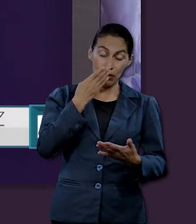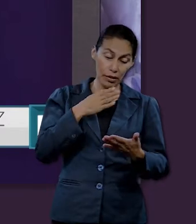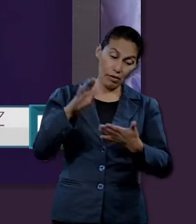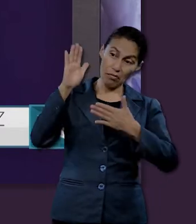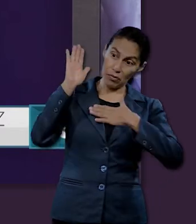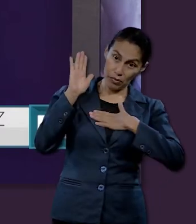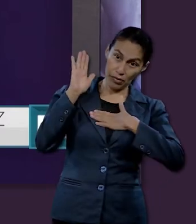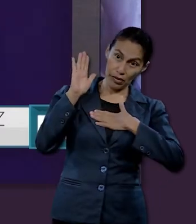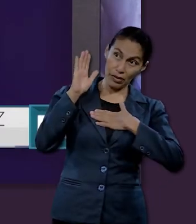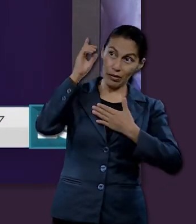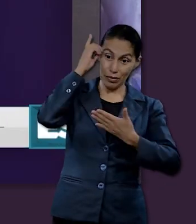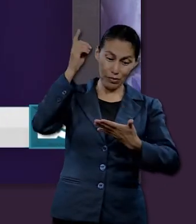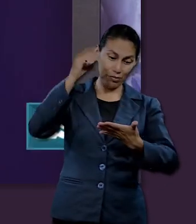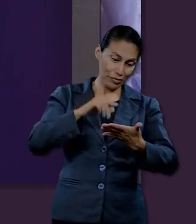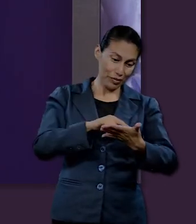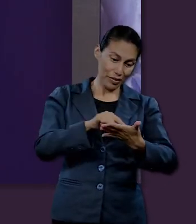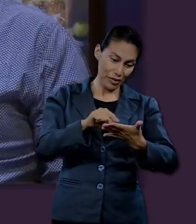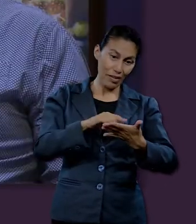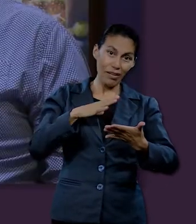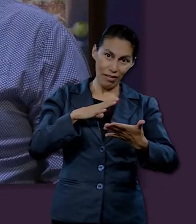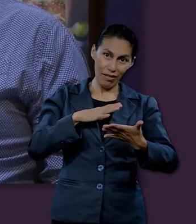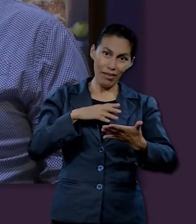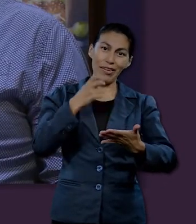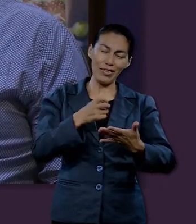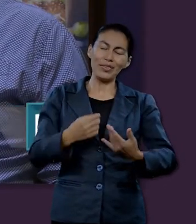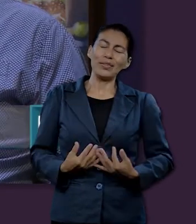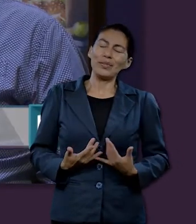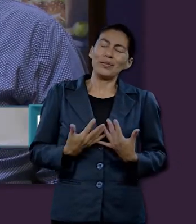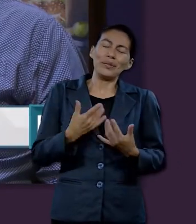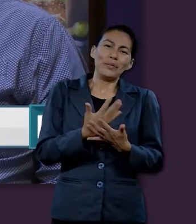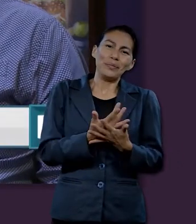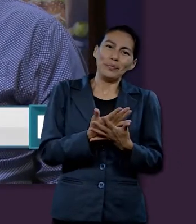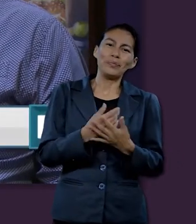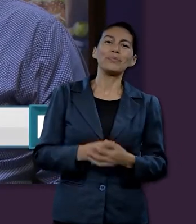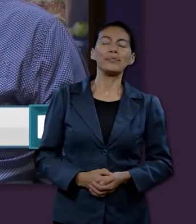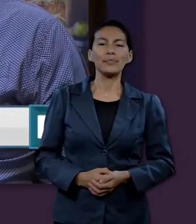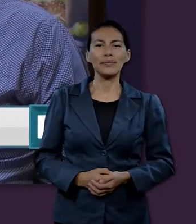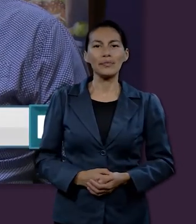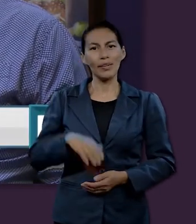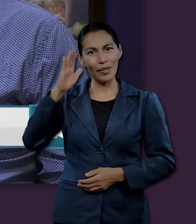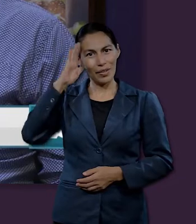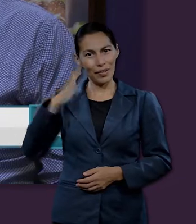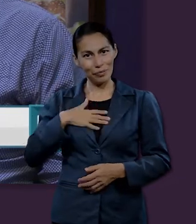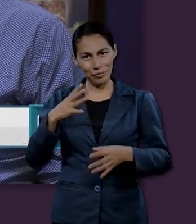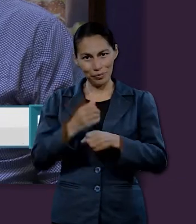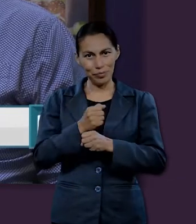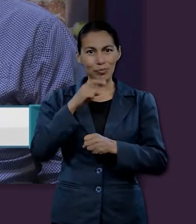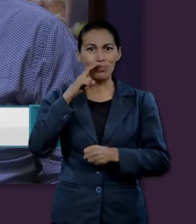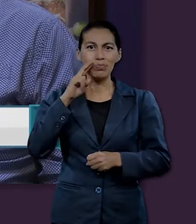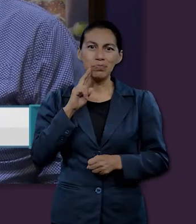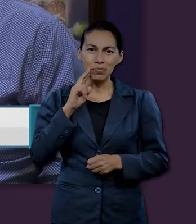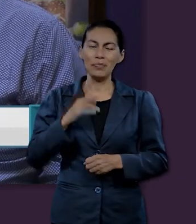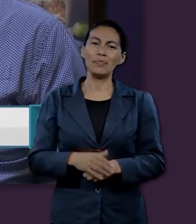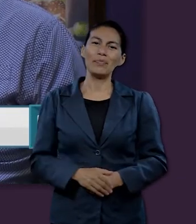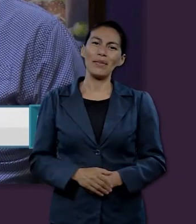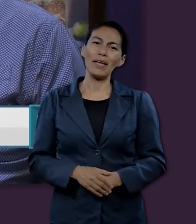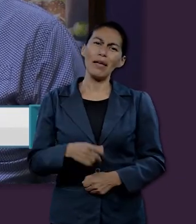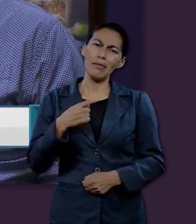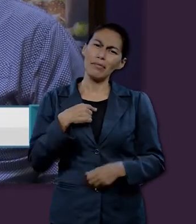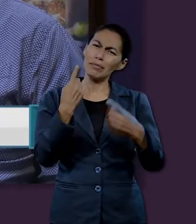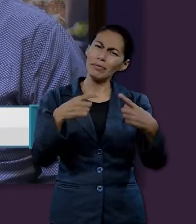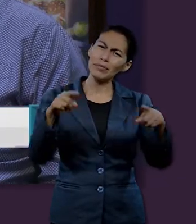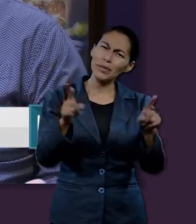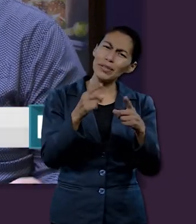promesas que Dios nos dejó en la Biblia. ¿Qué tal? Mi nombre es Uriel Suárez y a mí lo que me mantiene con esperanza